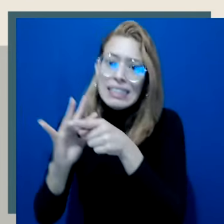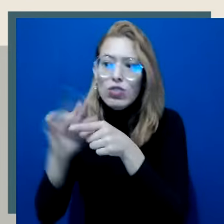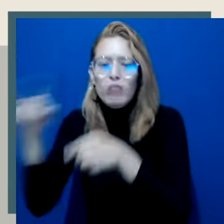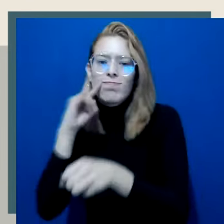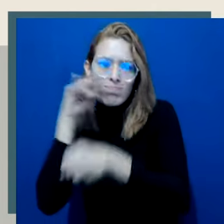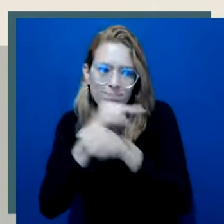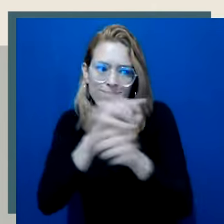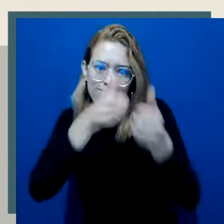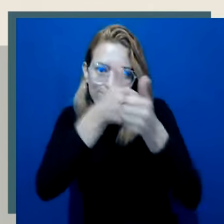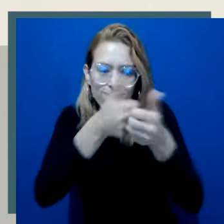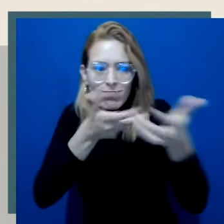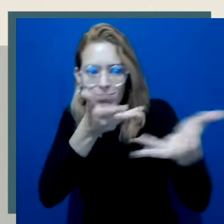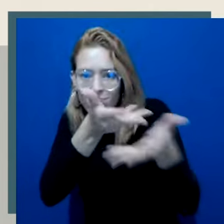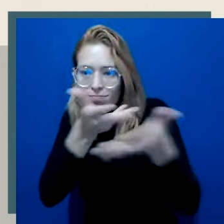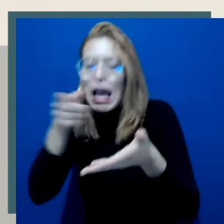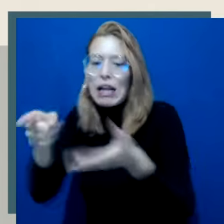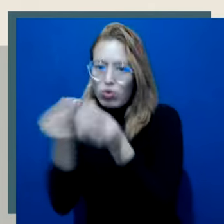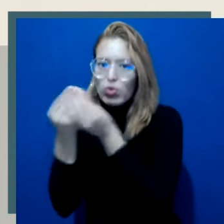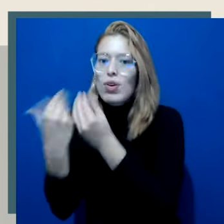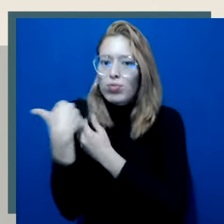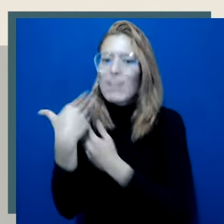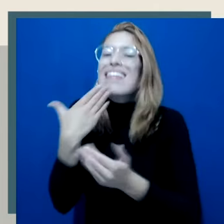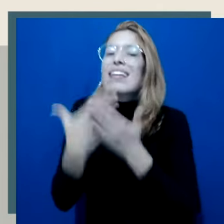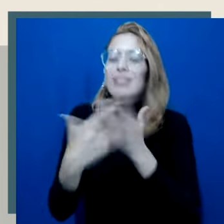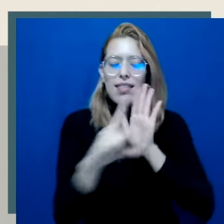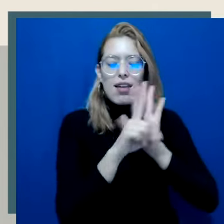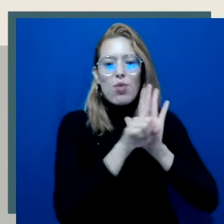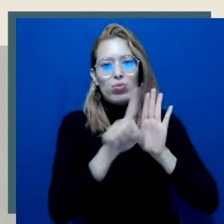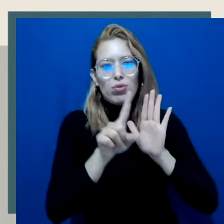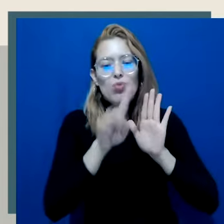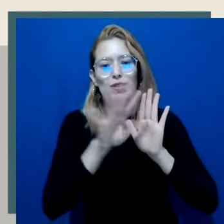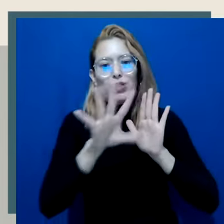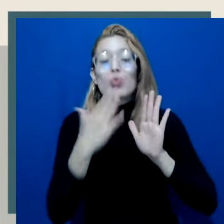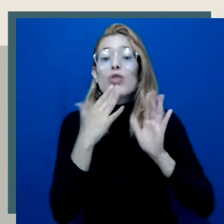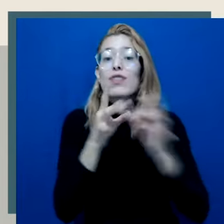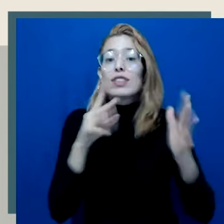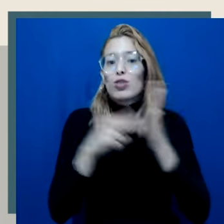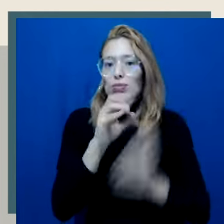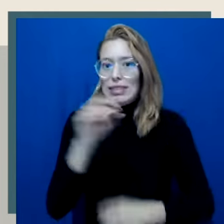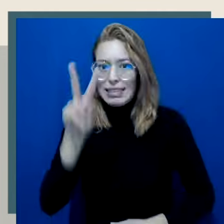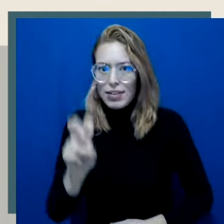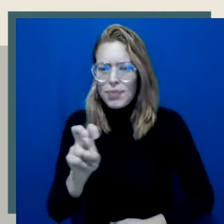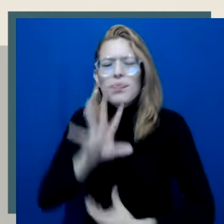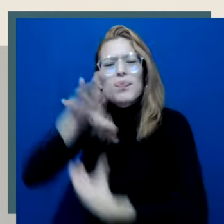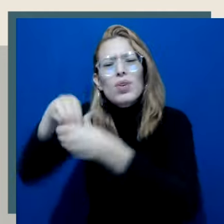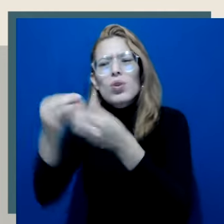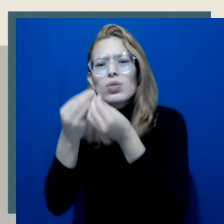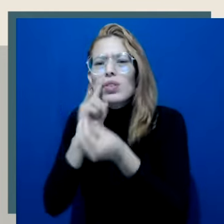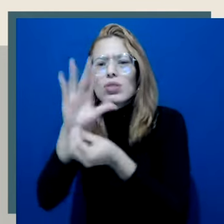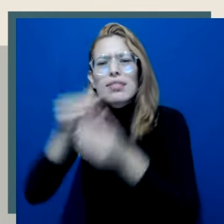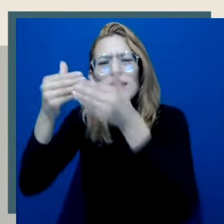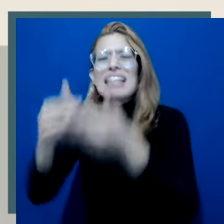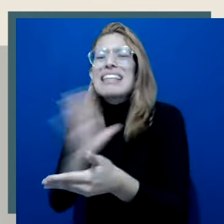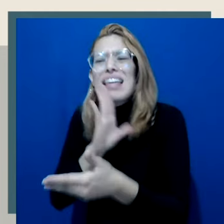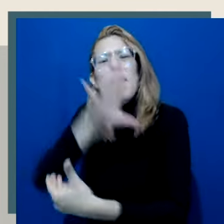seguimiento y evaluación del Sistema y de la Política Pública Nacional de Discapacidad, Ley 1145 de